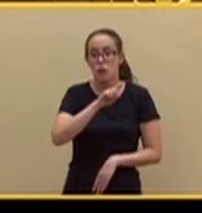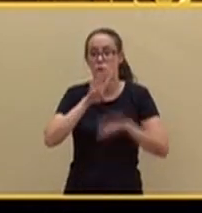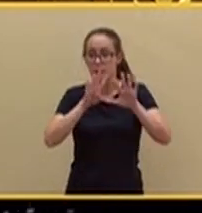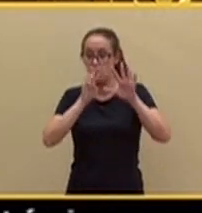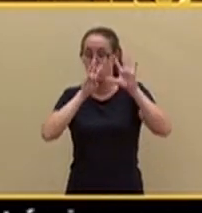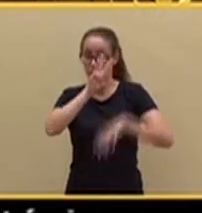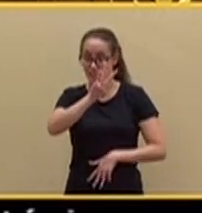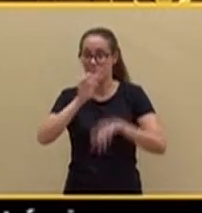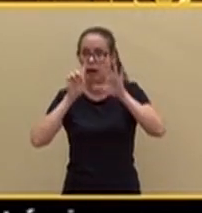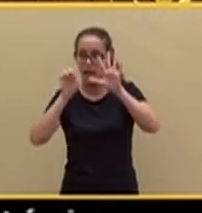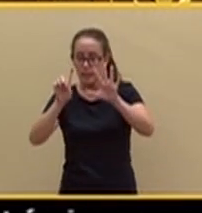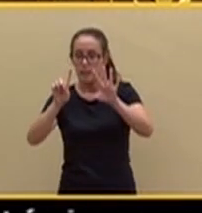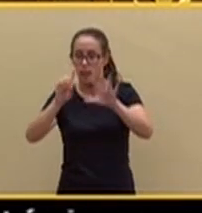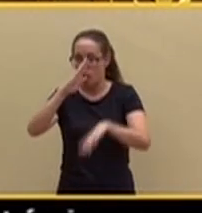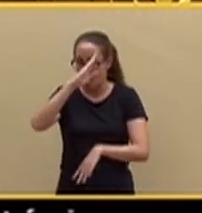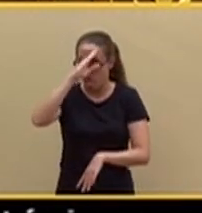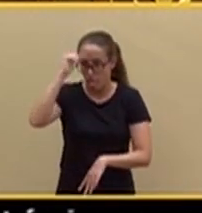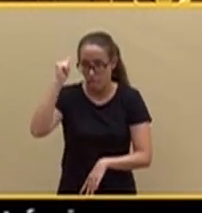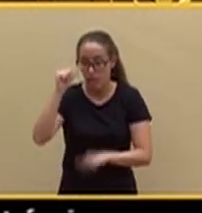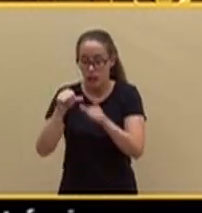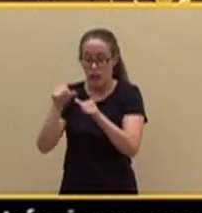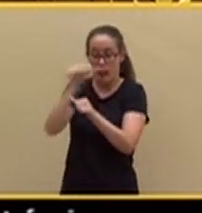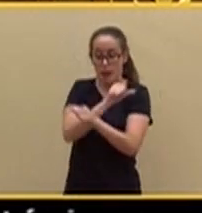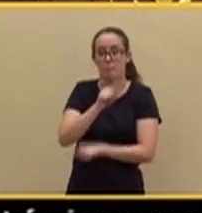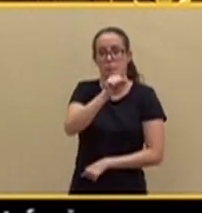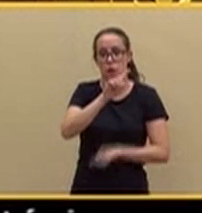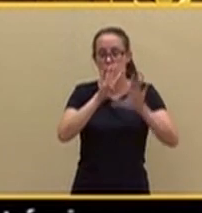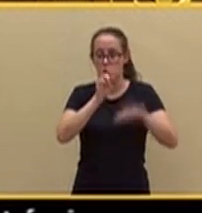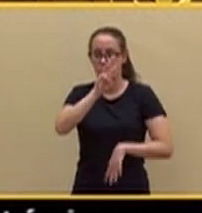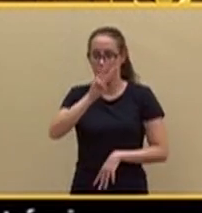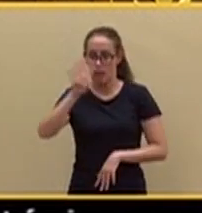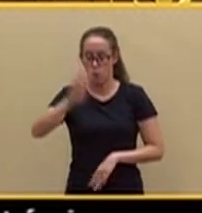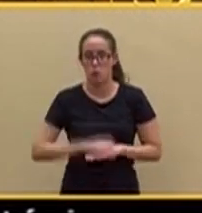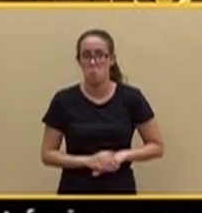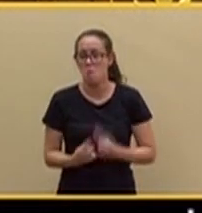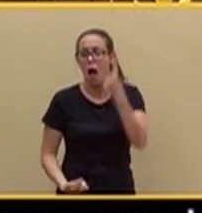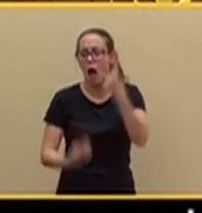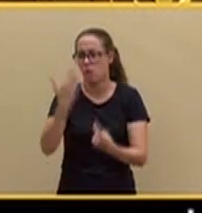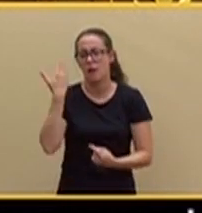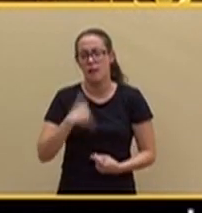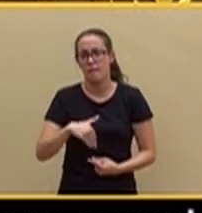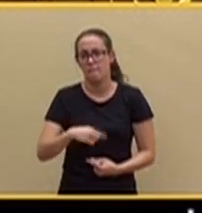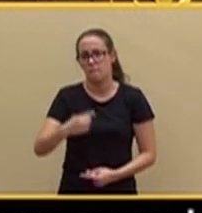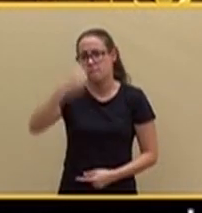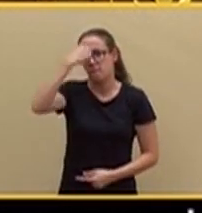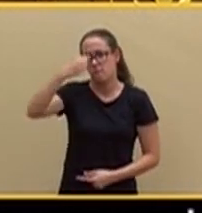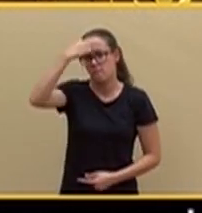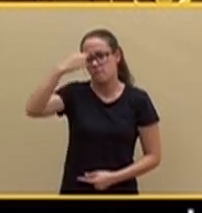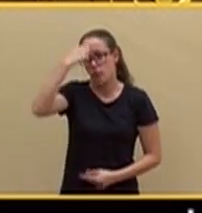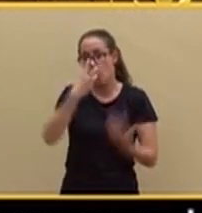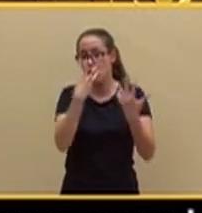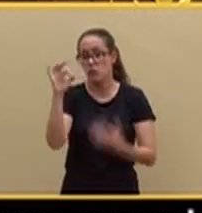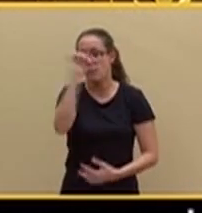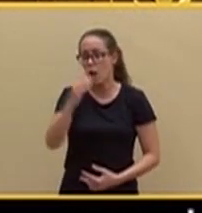Algunos viven obsesionados con lo que sucedió en España hace 80 años. Por supuesto, esta obsesión está muy bien remunerada a través de